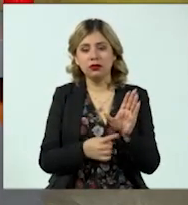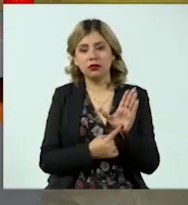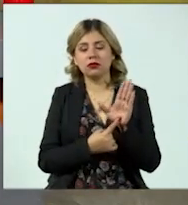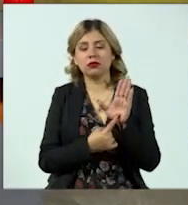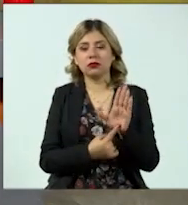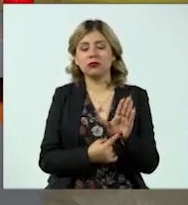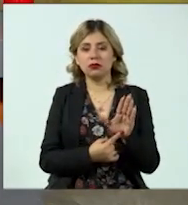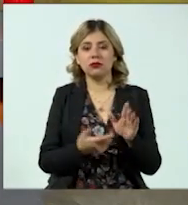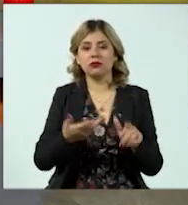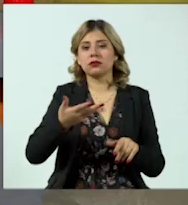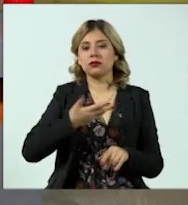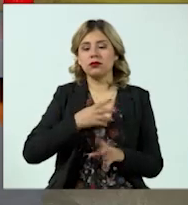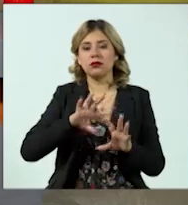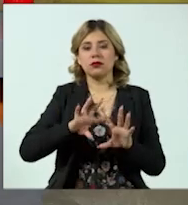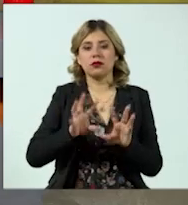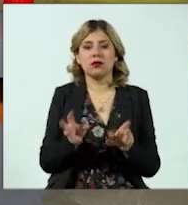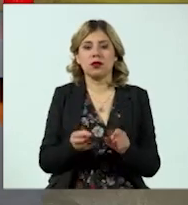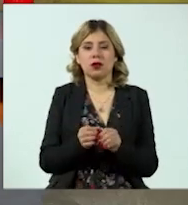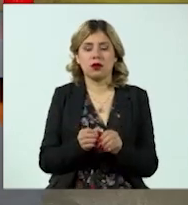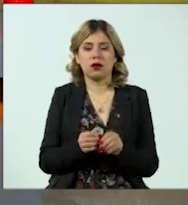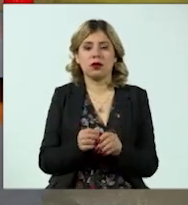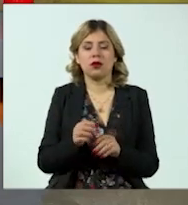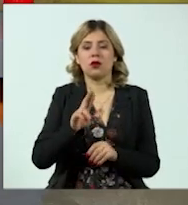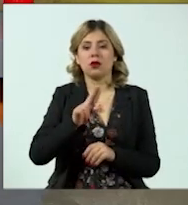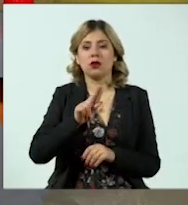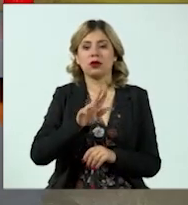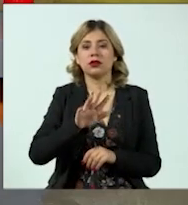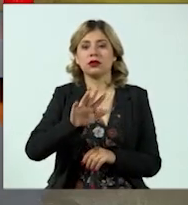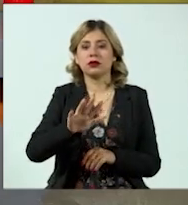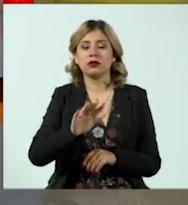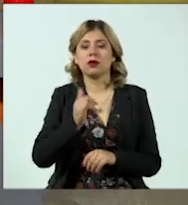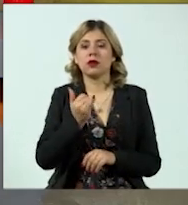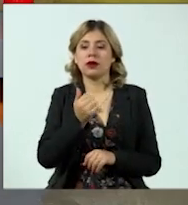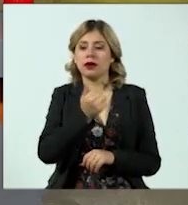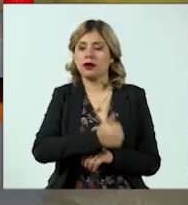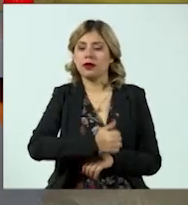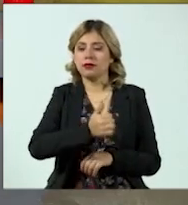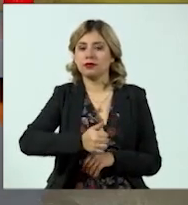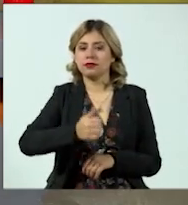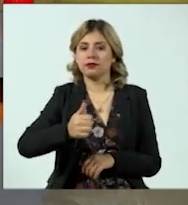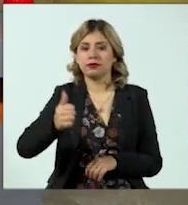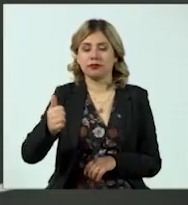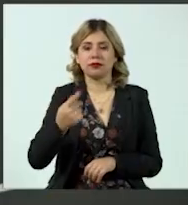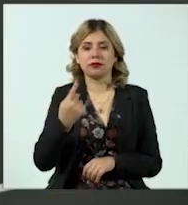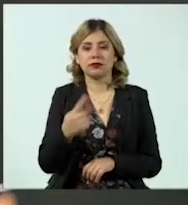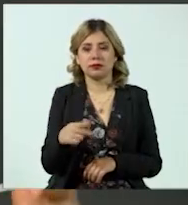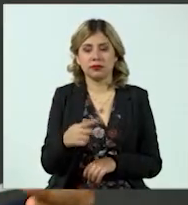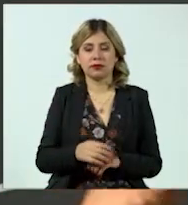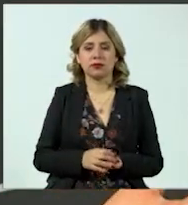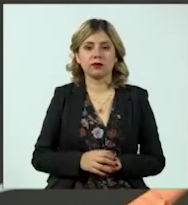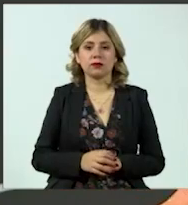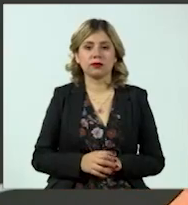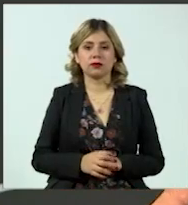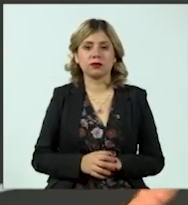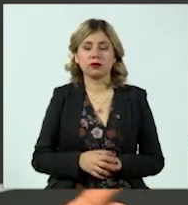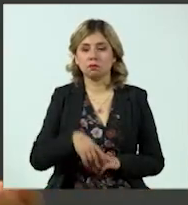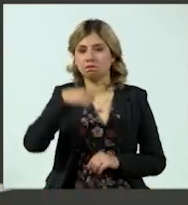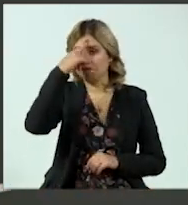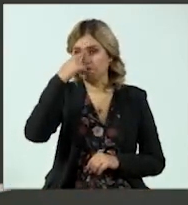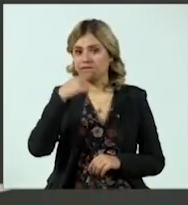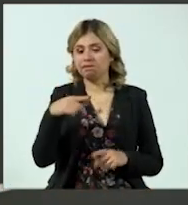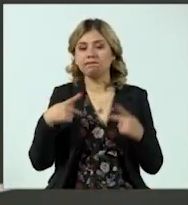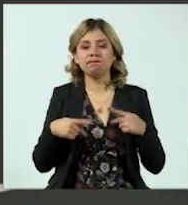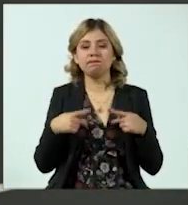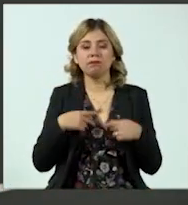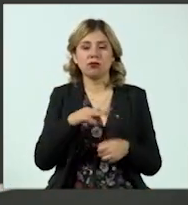que en su conjunto tenga un promedio 85 y así con cada uno de los grados académicos. Quien quiera puede